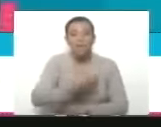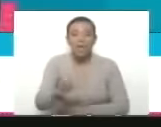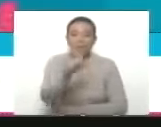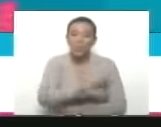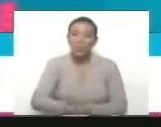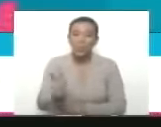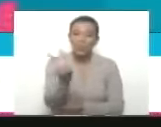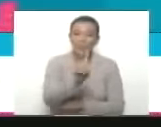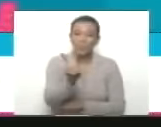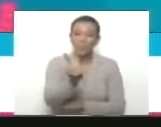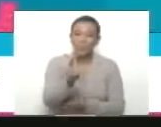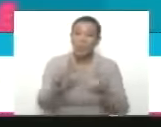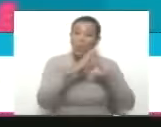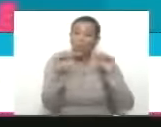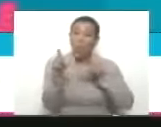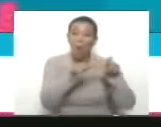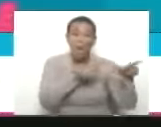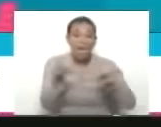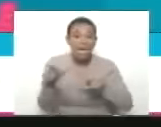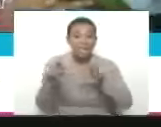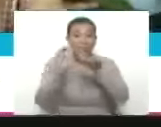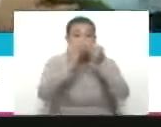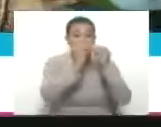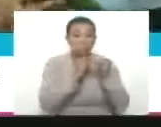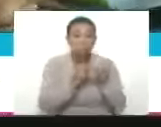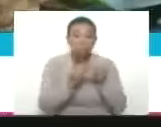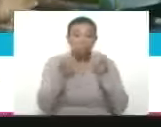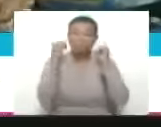Venezuela. Todo el mundo a la rumba.